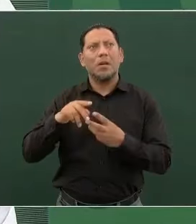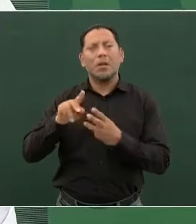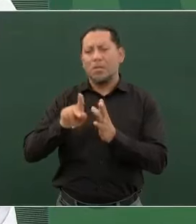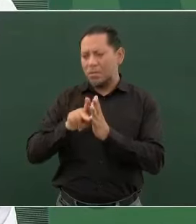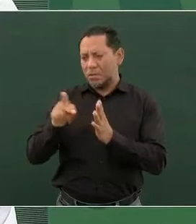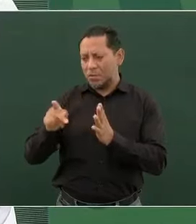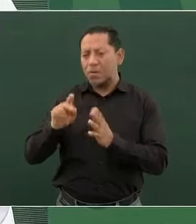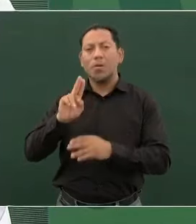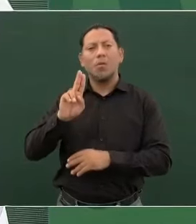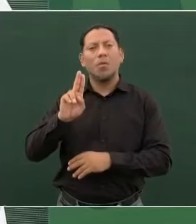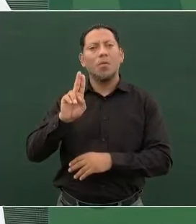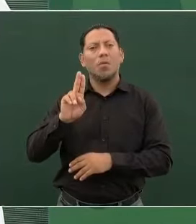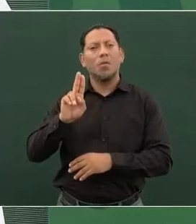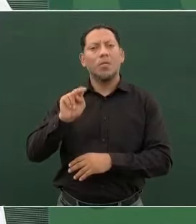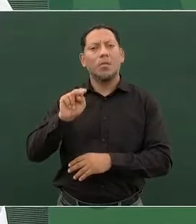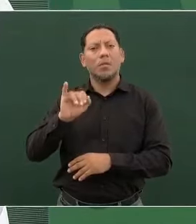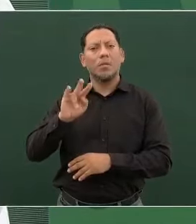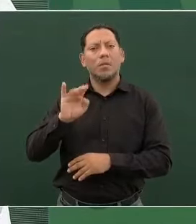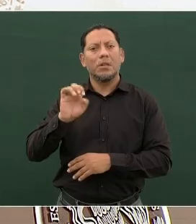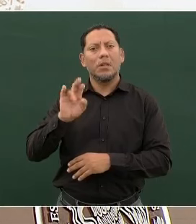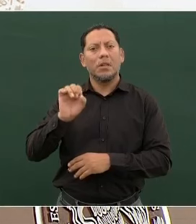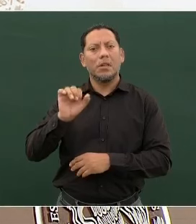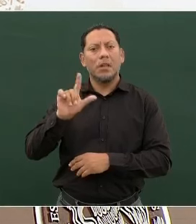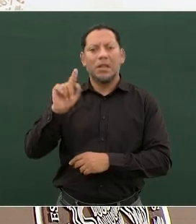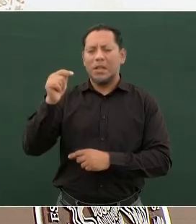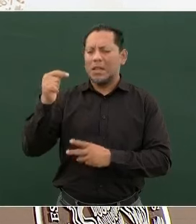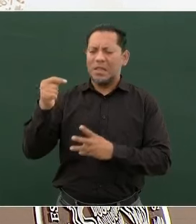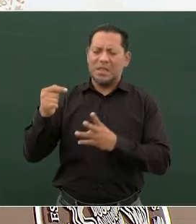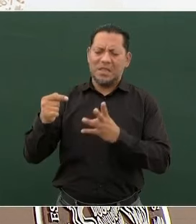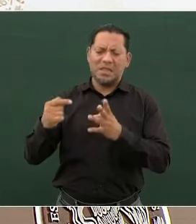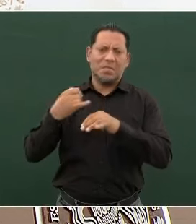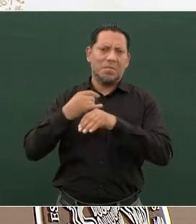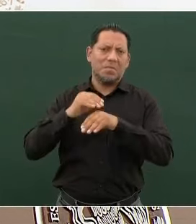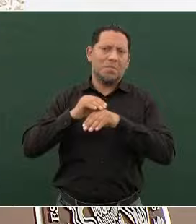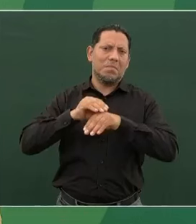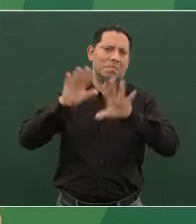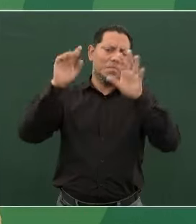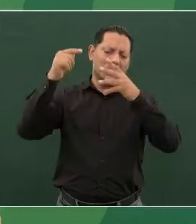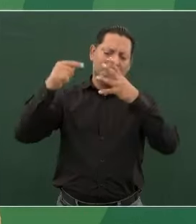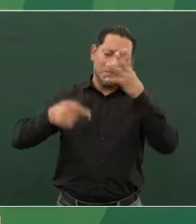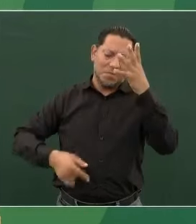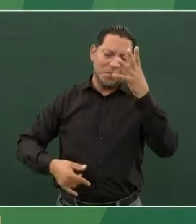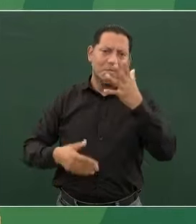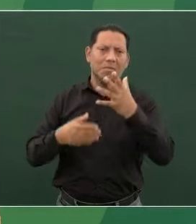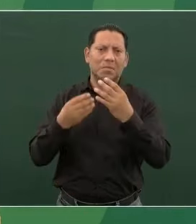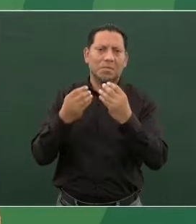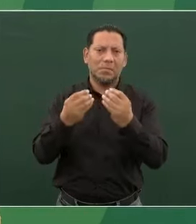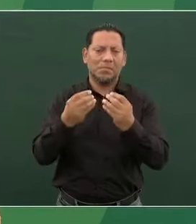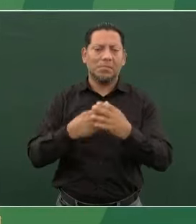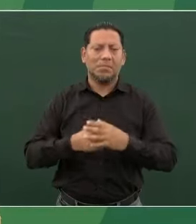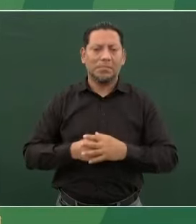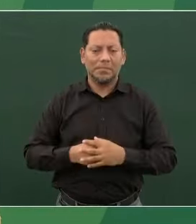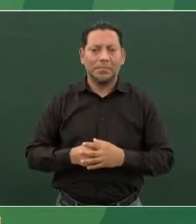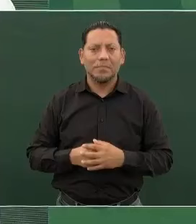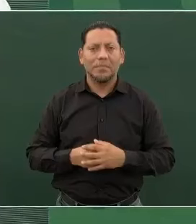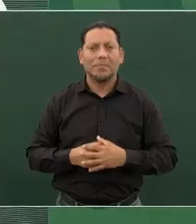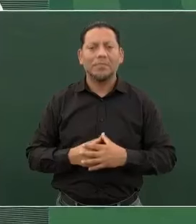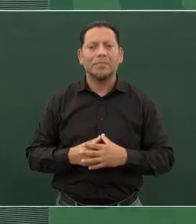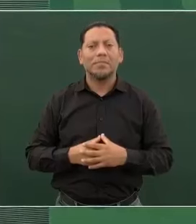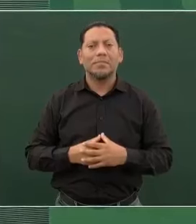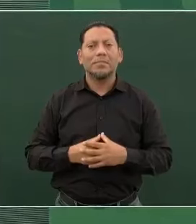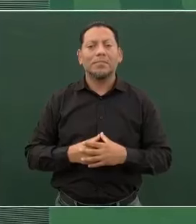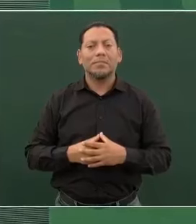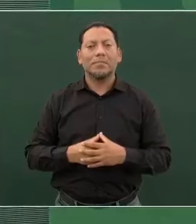etcétera, etcétera, etcétera, etcétera, etcétera.